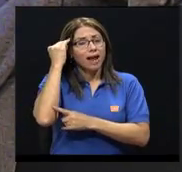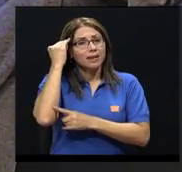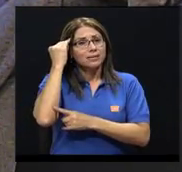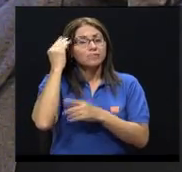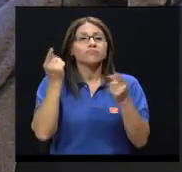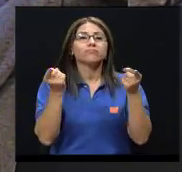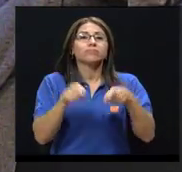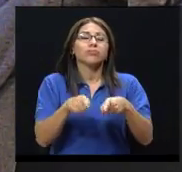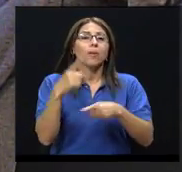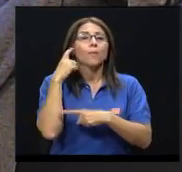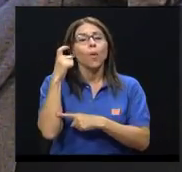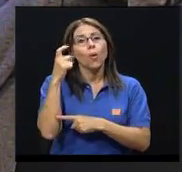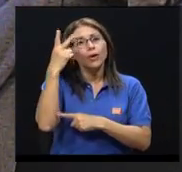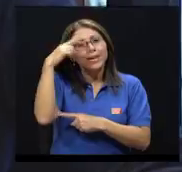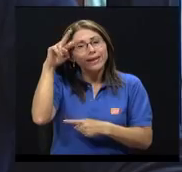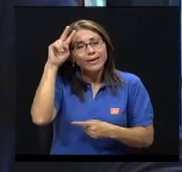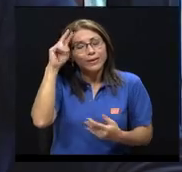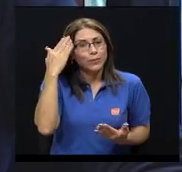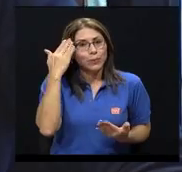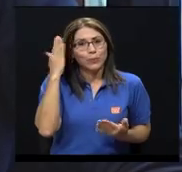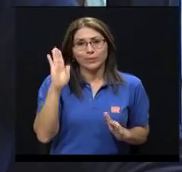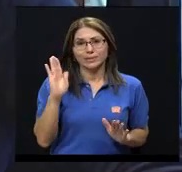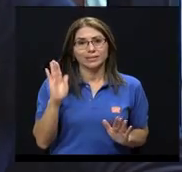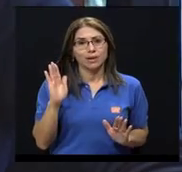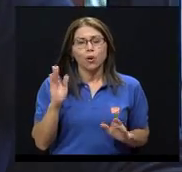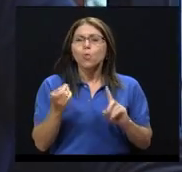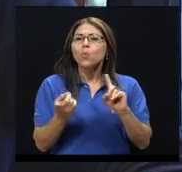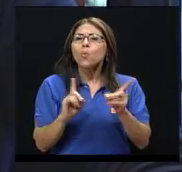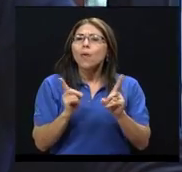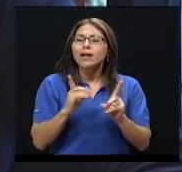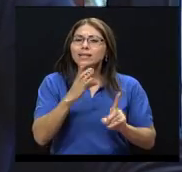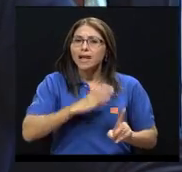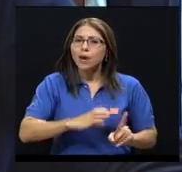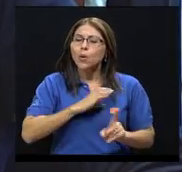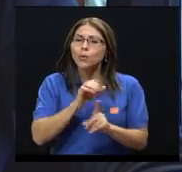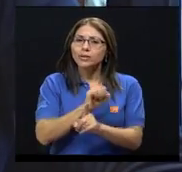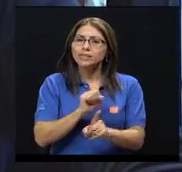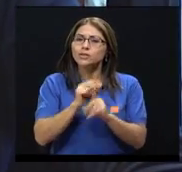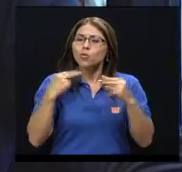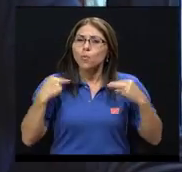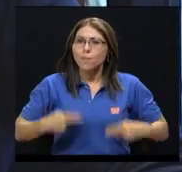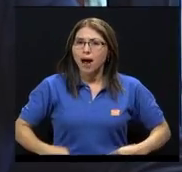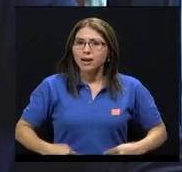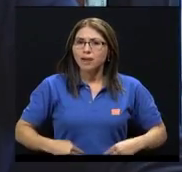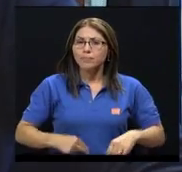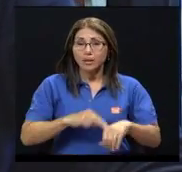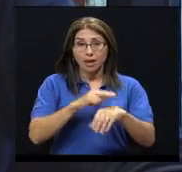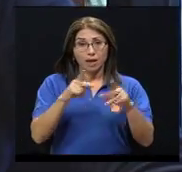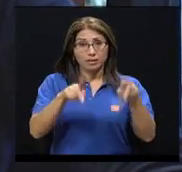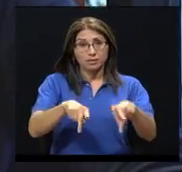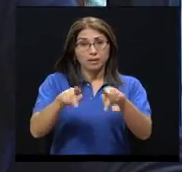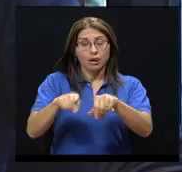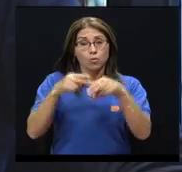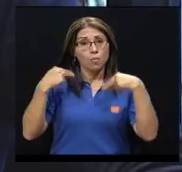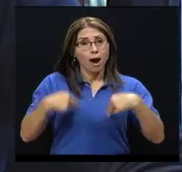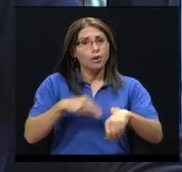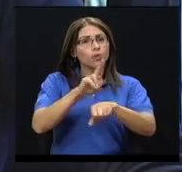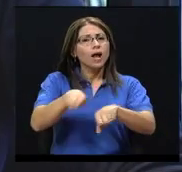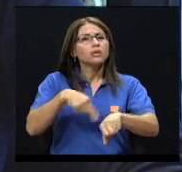desconocimiento, por una ignorancia de cuál es la condición humana, o sea, qué es lo natural para el ser humano.